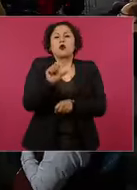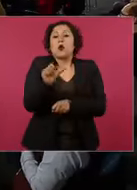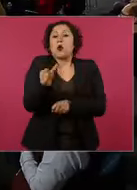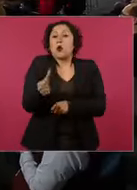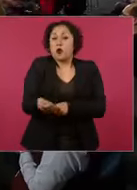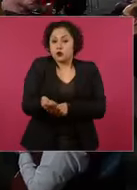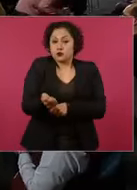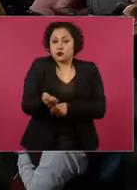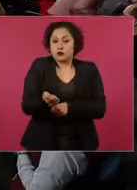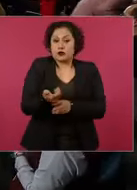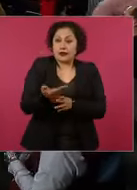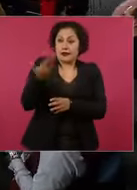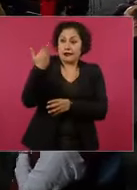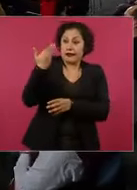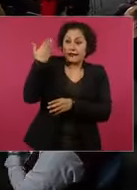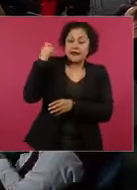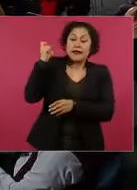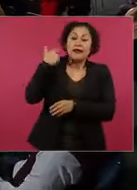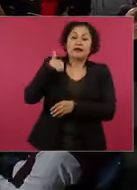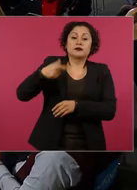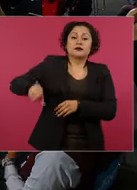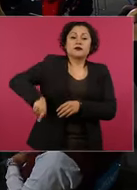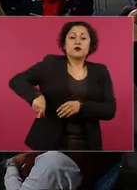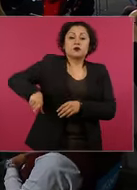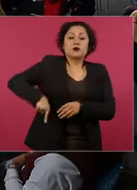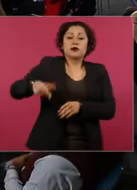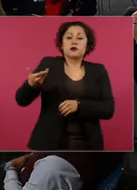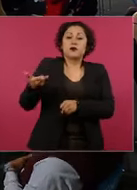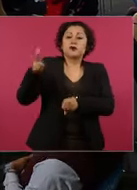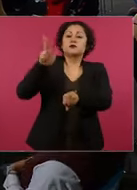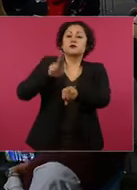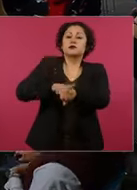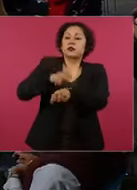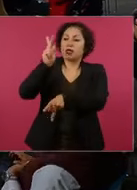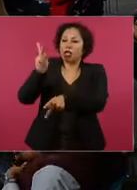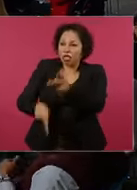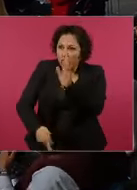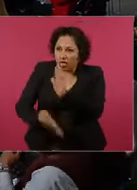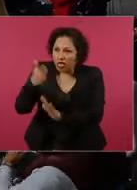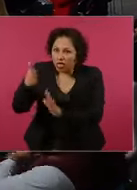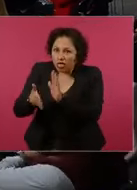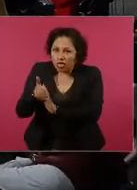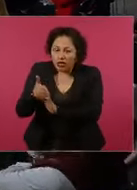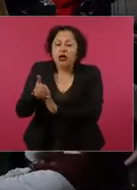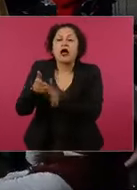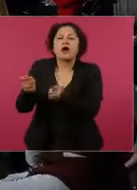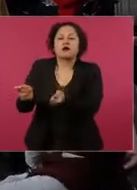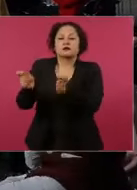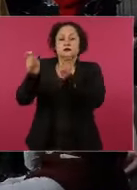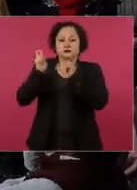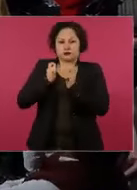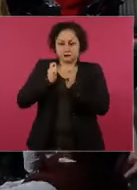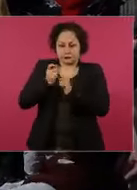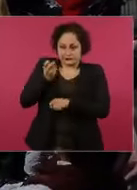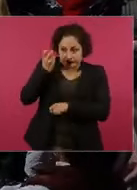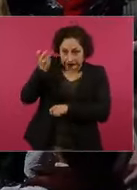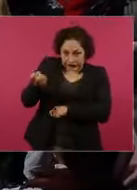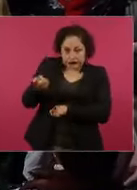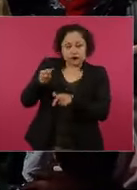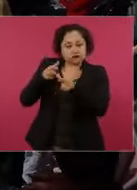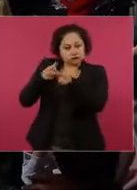hospitales muy grandes, con equipos